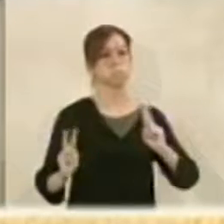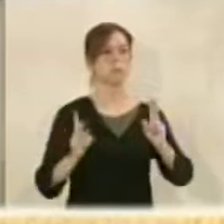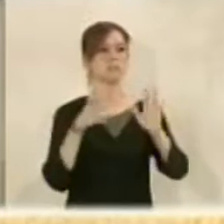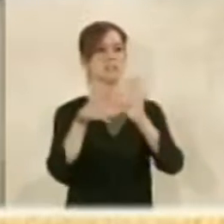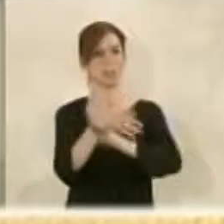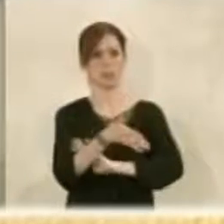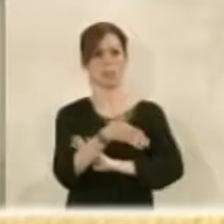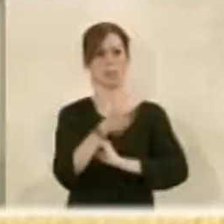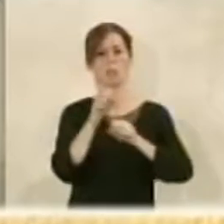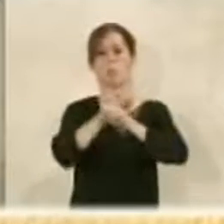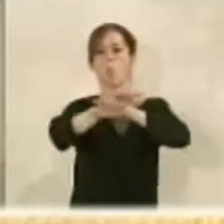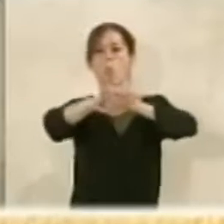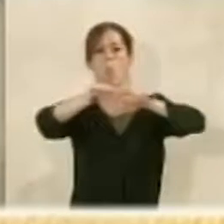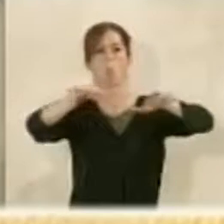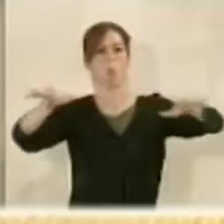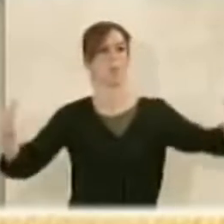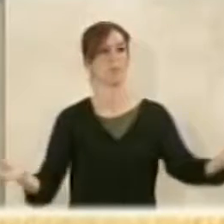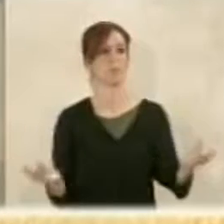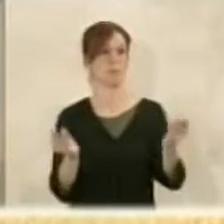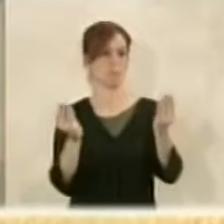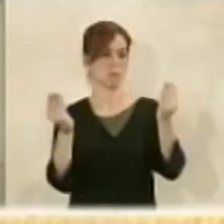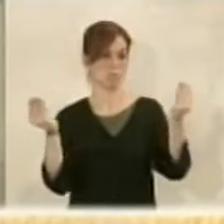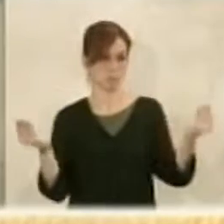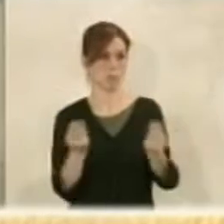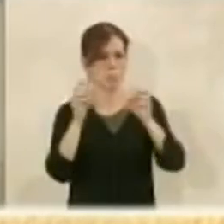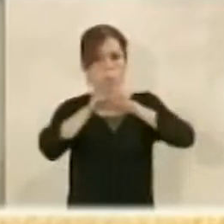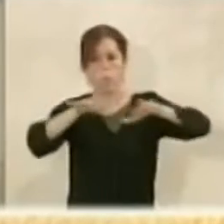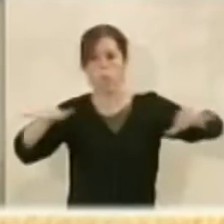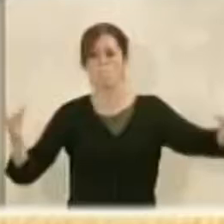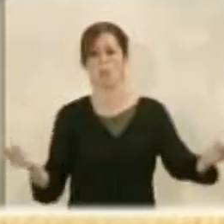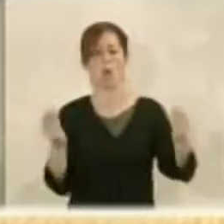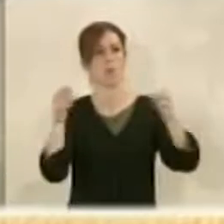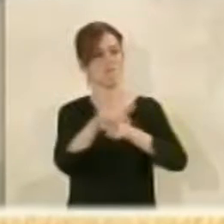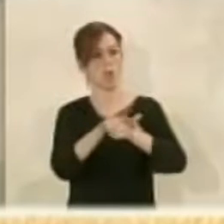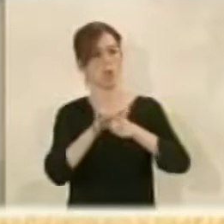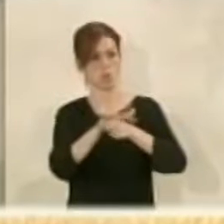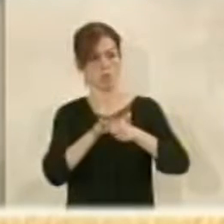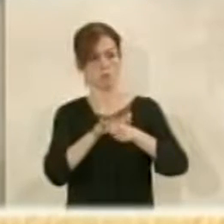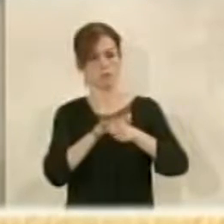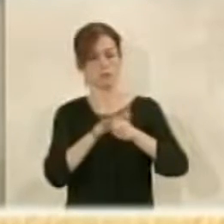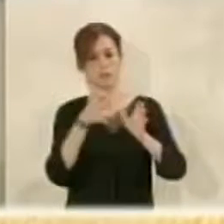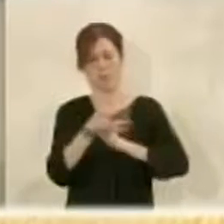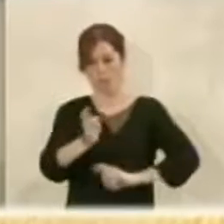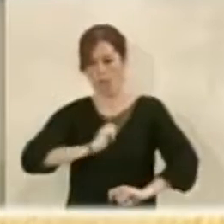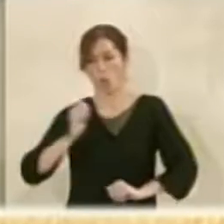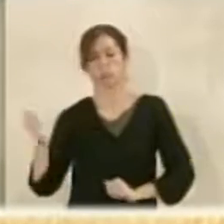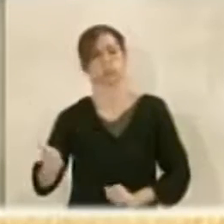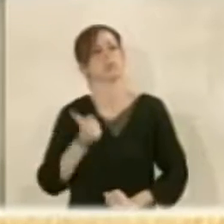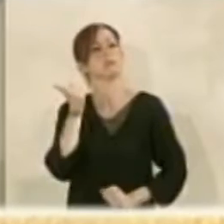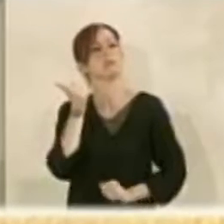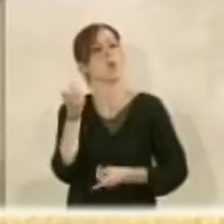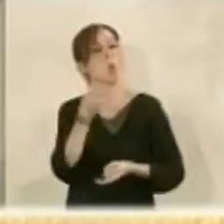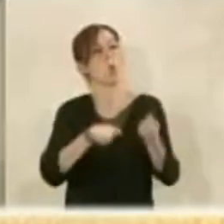haga que el efecto contagio se expanda por todo un barrio que sin duda el tener oportunidades de